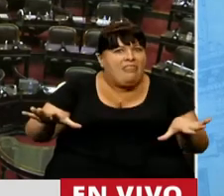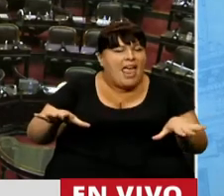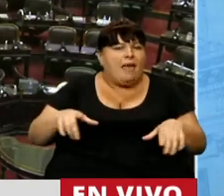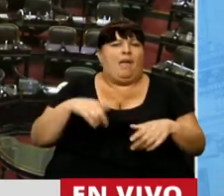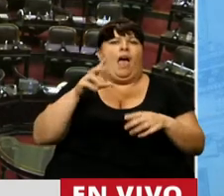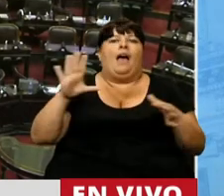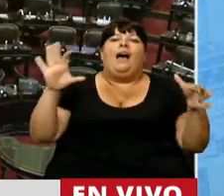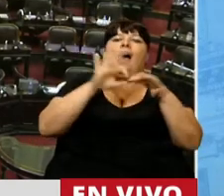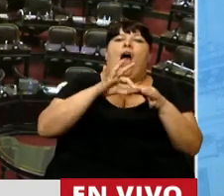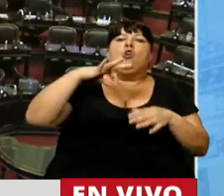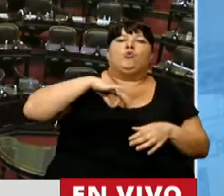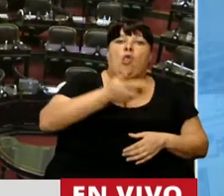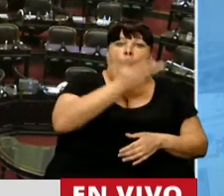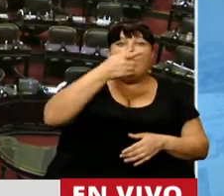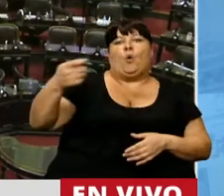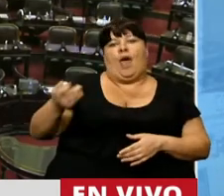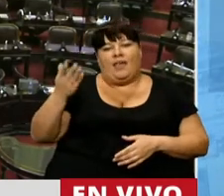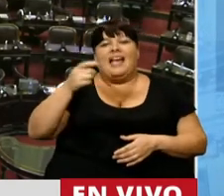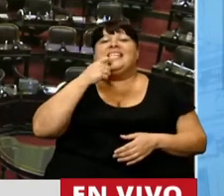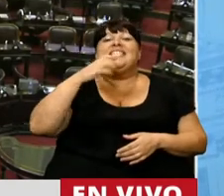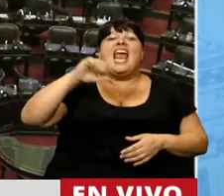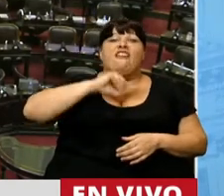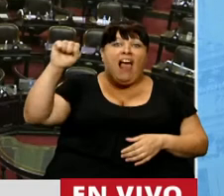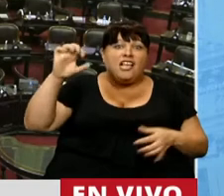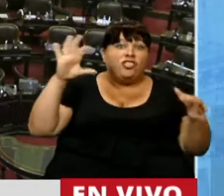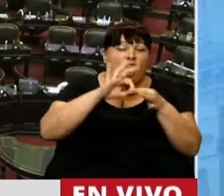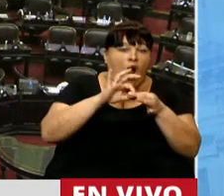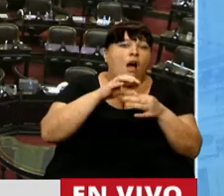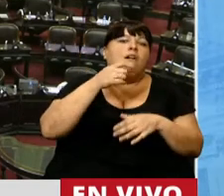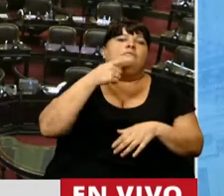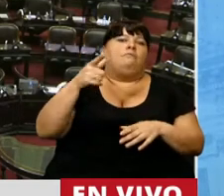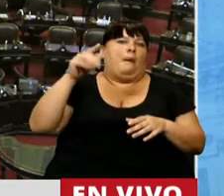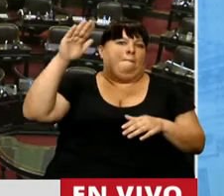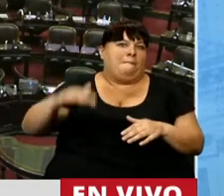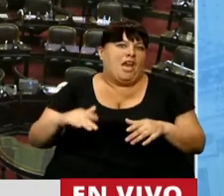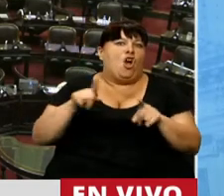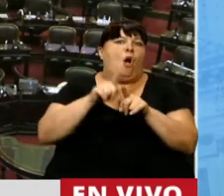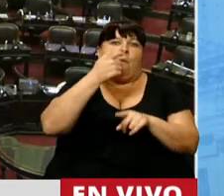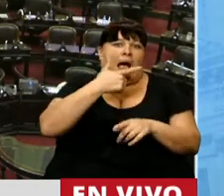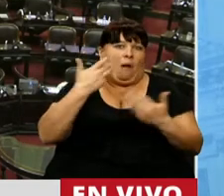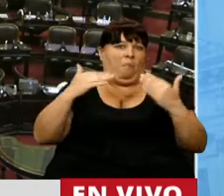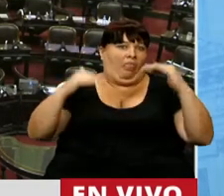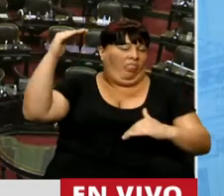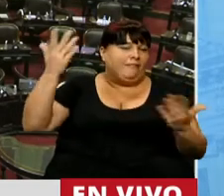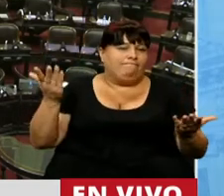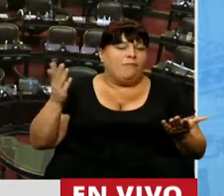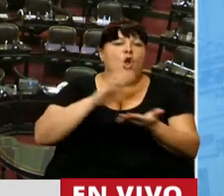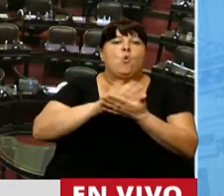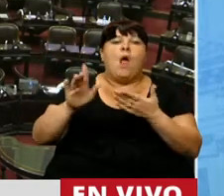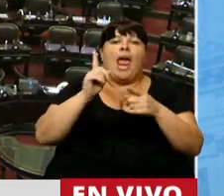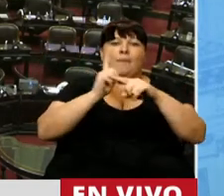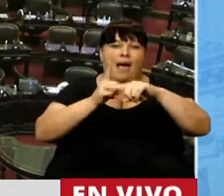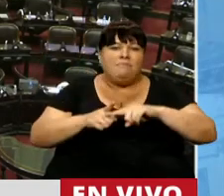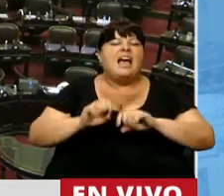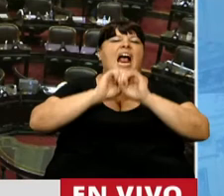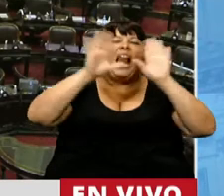Atar a los saberes a la inflación equivale a que las prestaciones queden deprimidas como lo hizo Macri. La nueva fórmula es